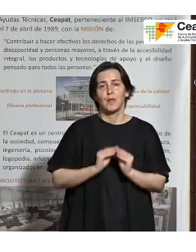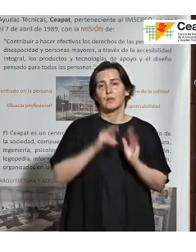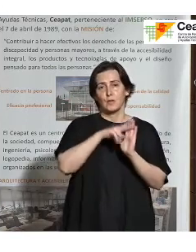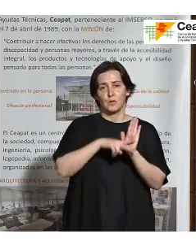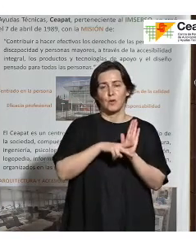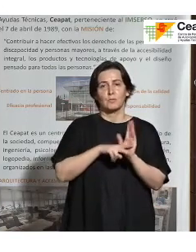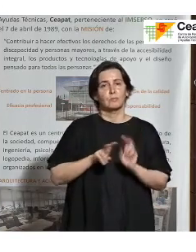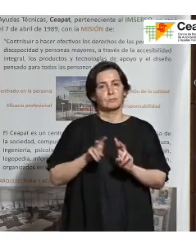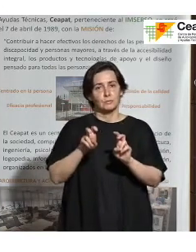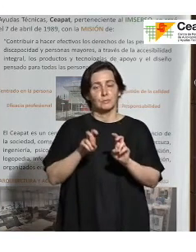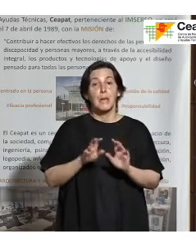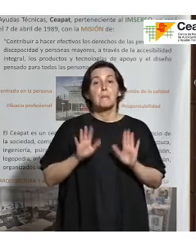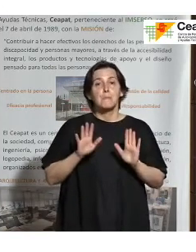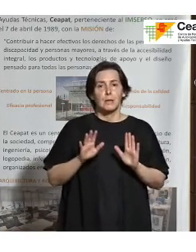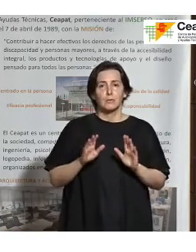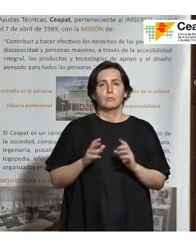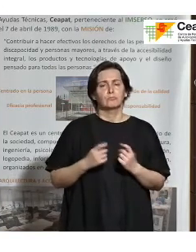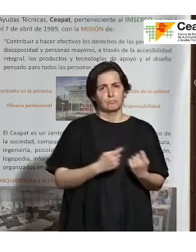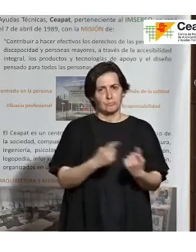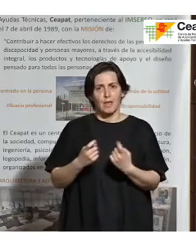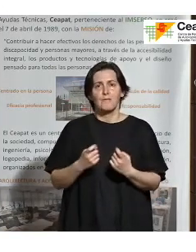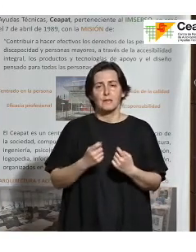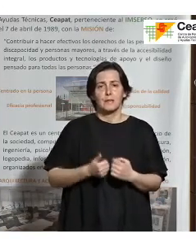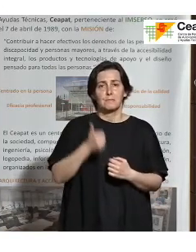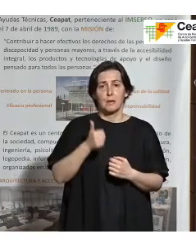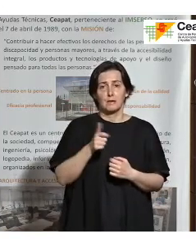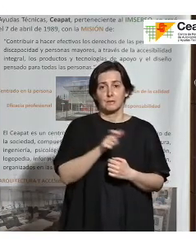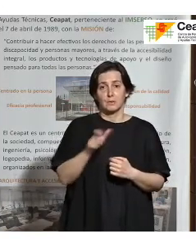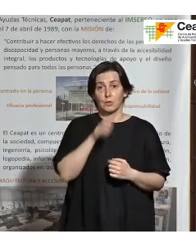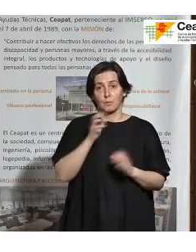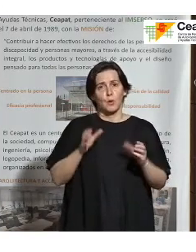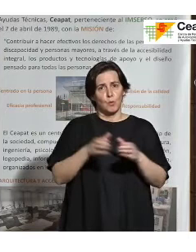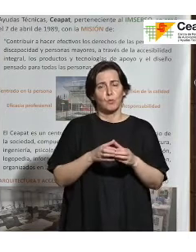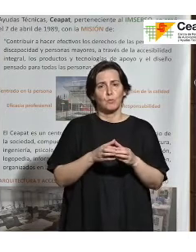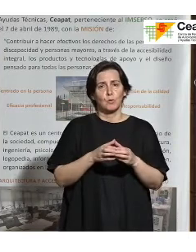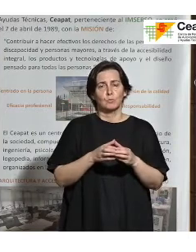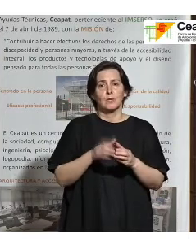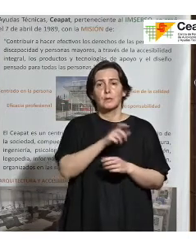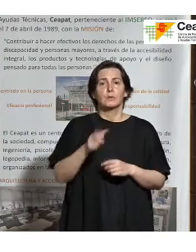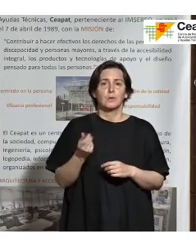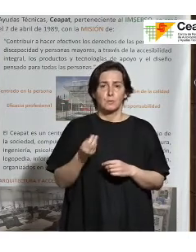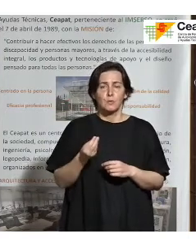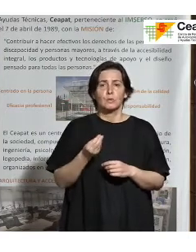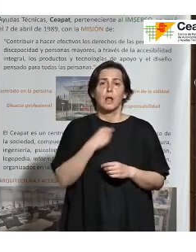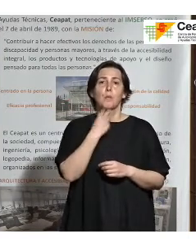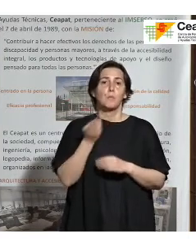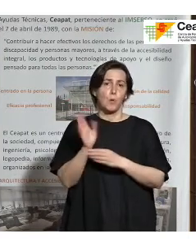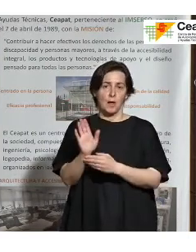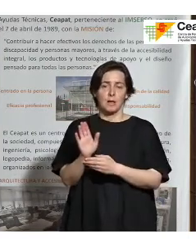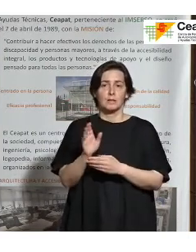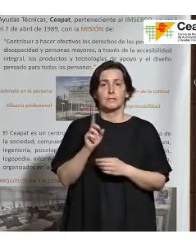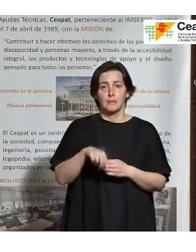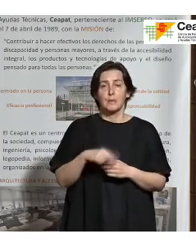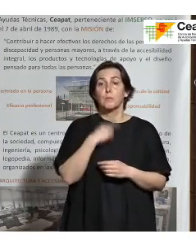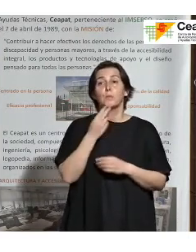la norma, pero faltan muchas más, porque éramos un grupo muy amplio, con muchos vocales y algunos de